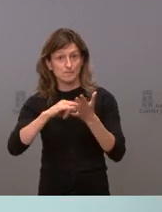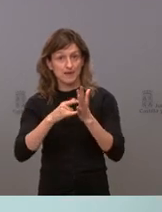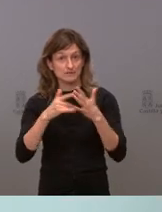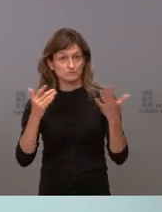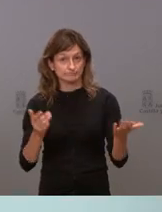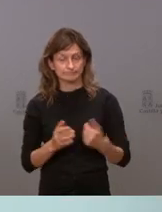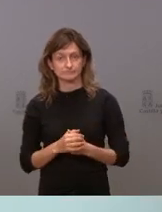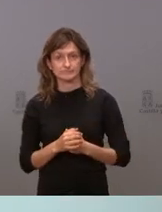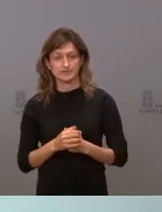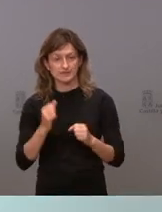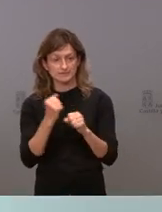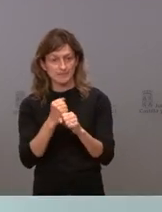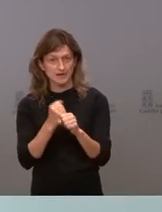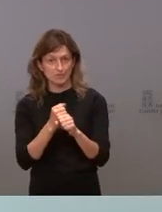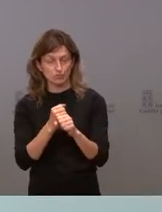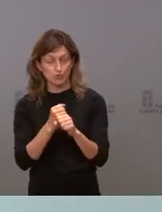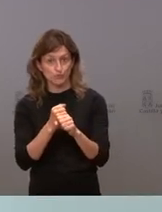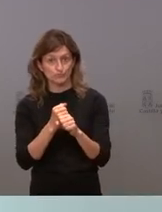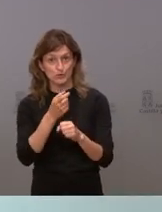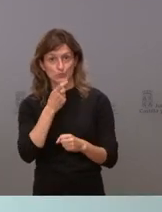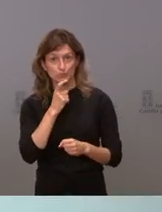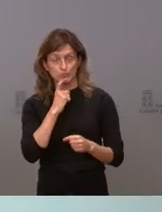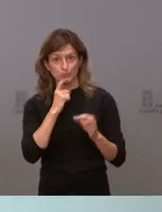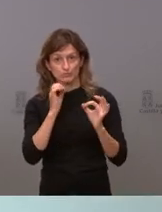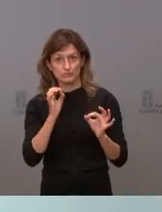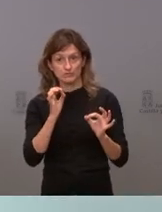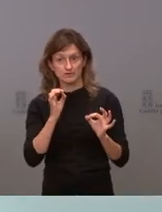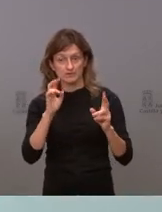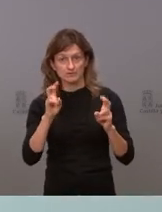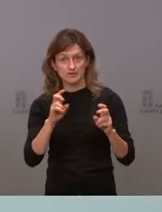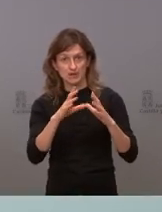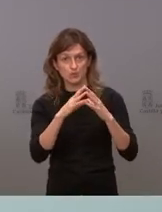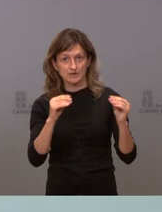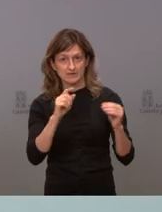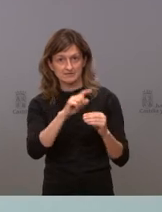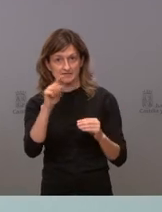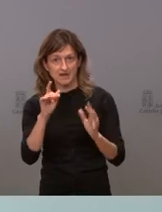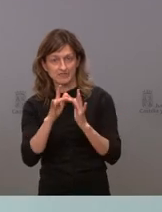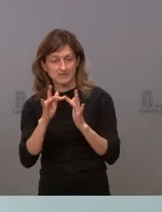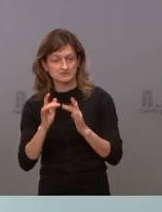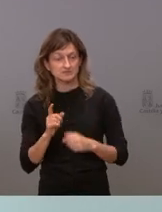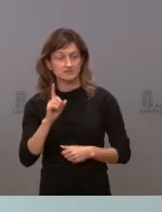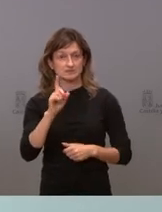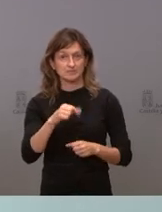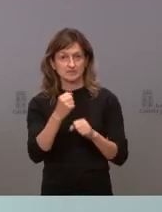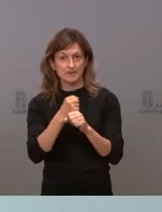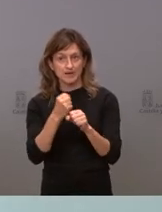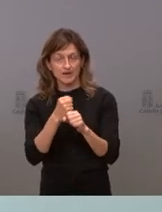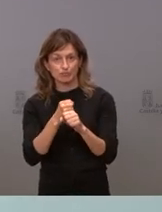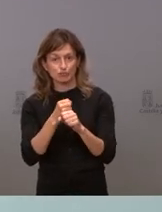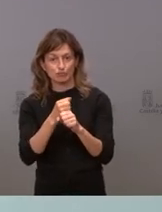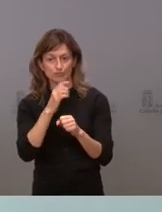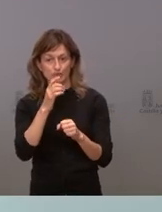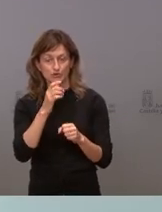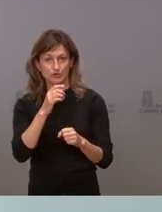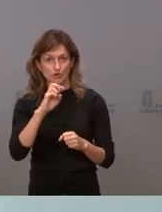en lo que estamos trabajando lo que estamos trabajando de la mano de las universidades lo que estamos trabajando de la mano del